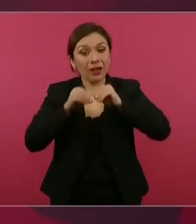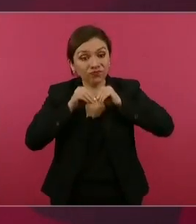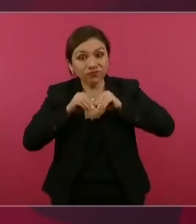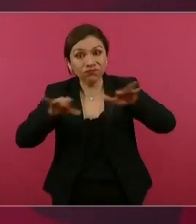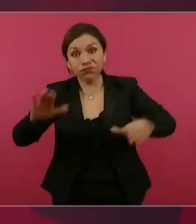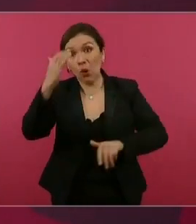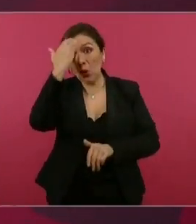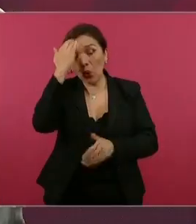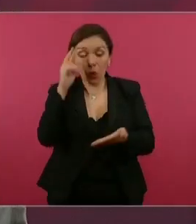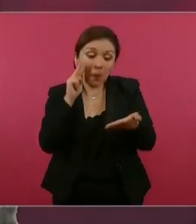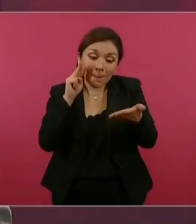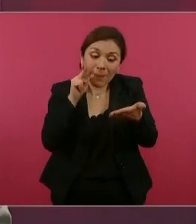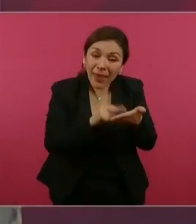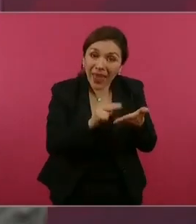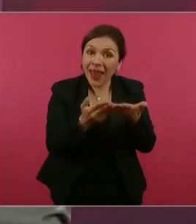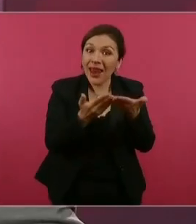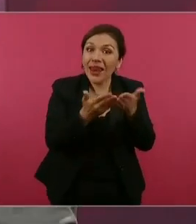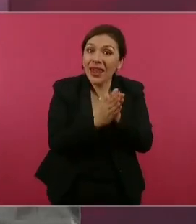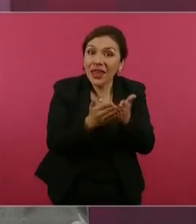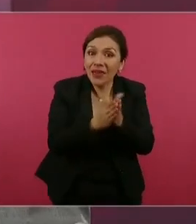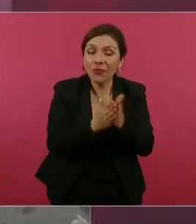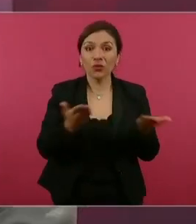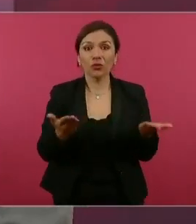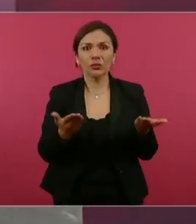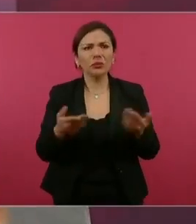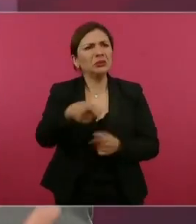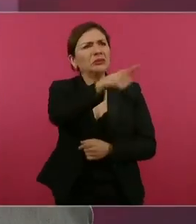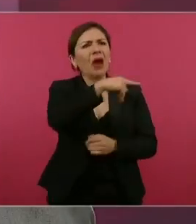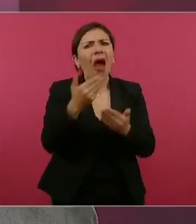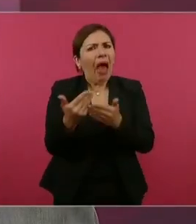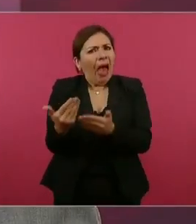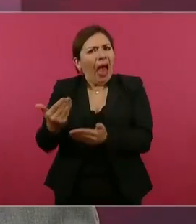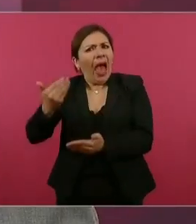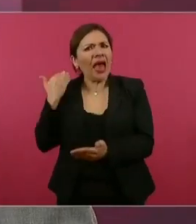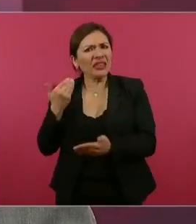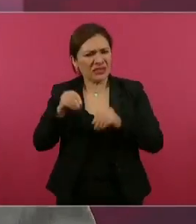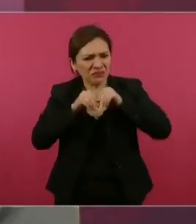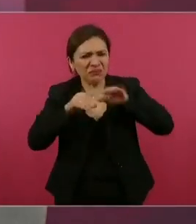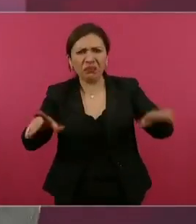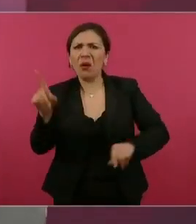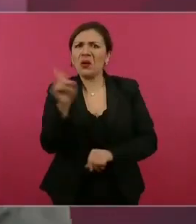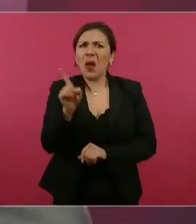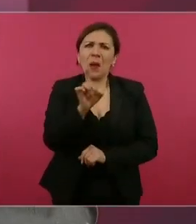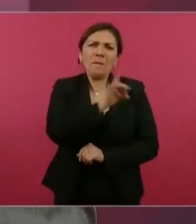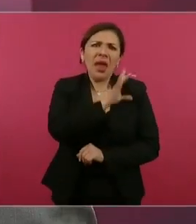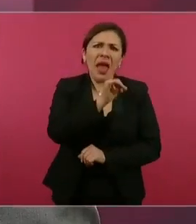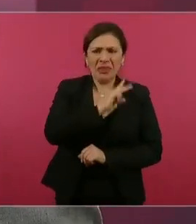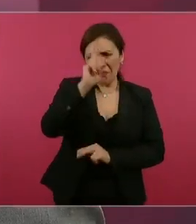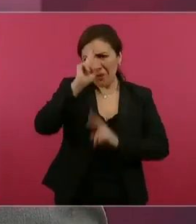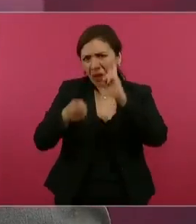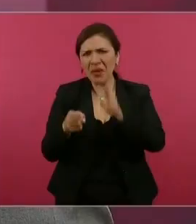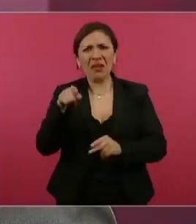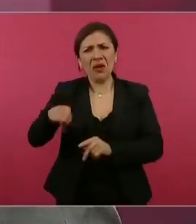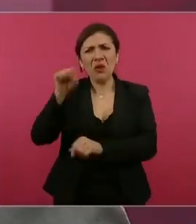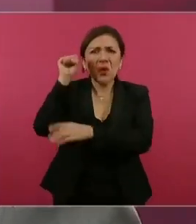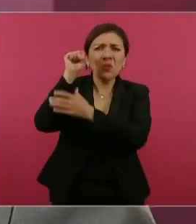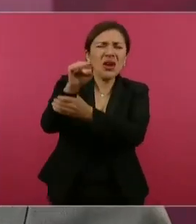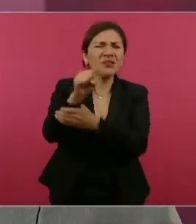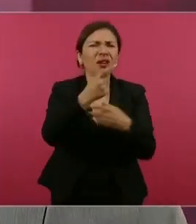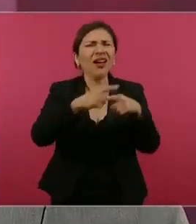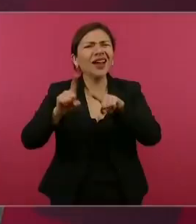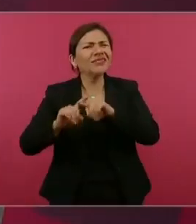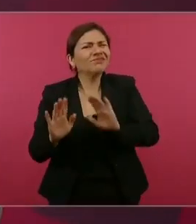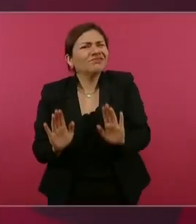porque hasta se anticiparon con esta campaña no